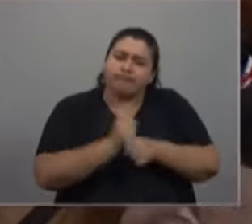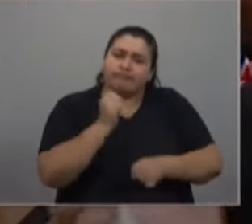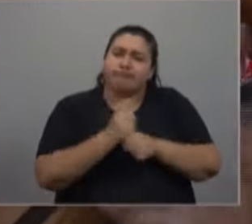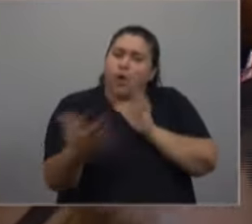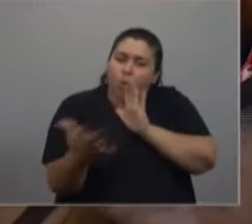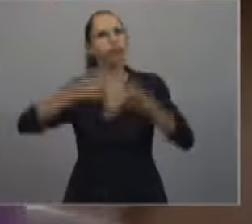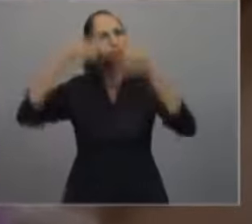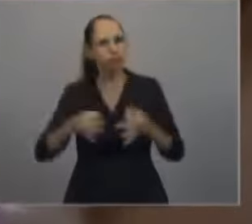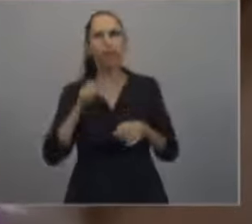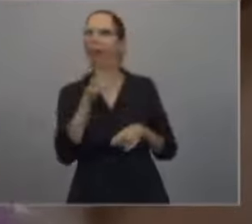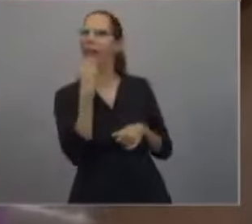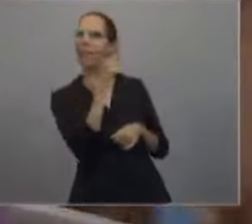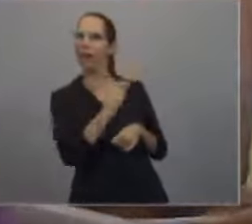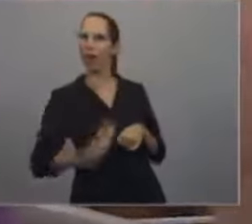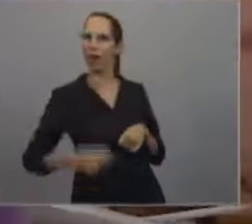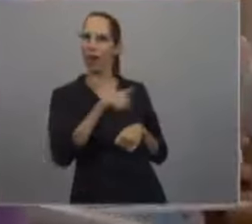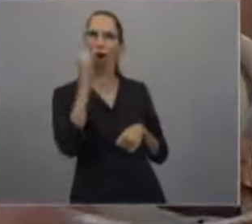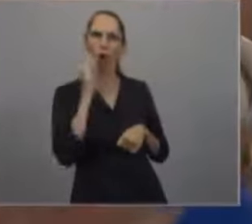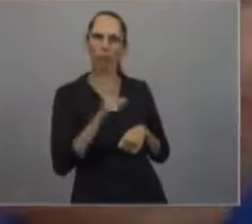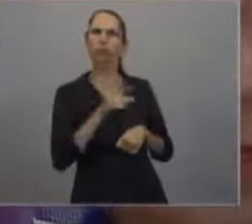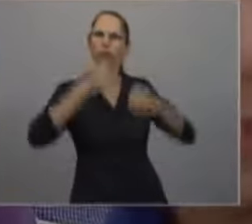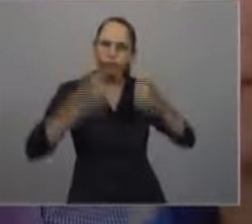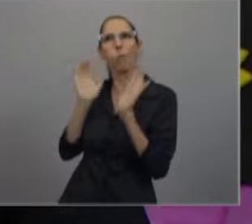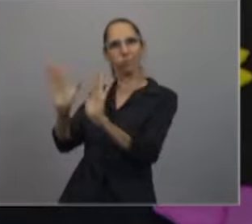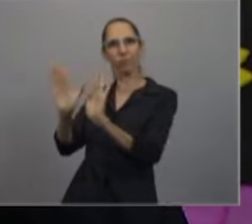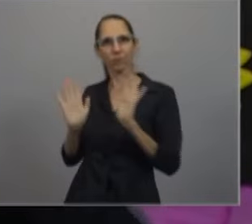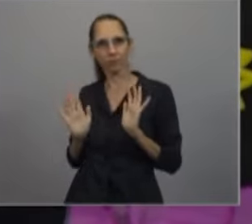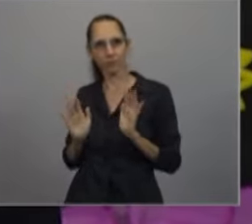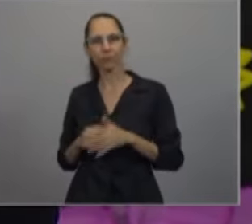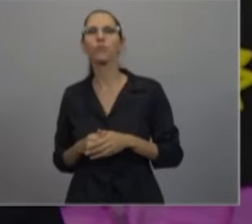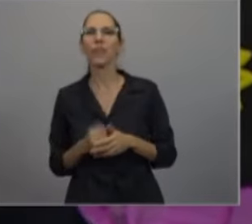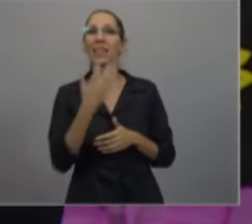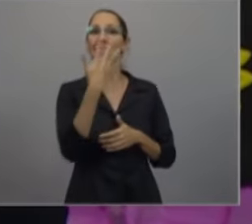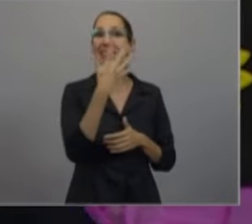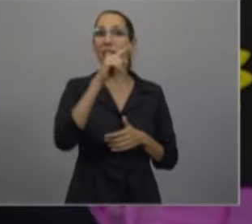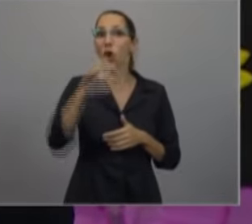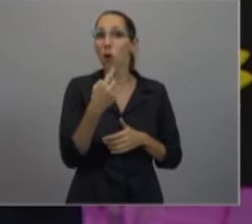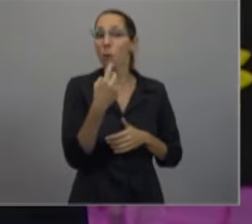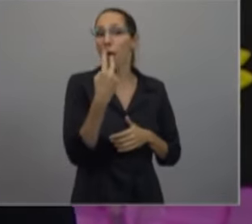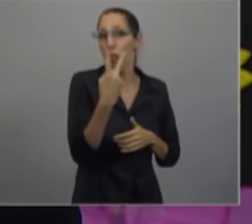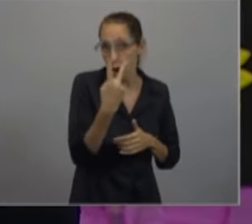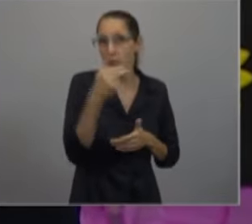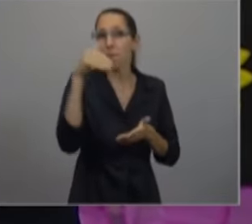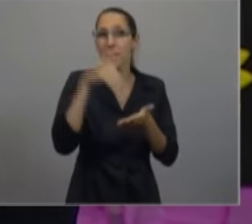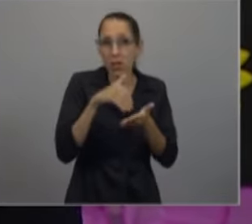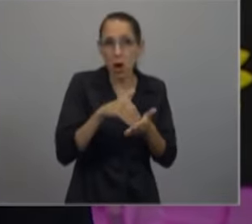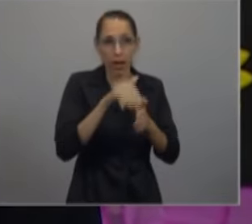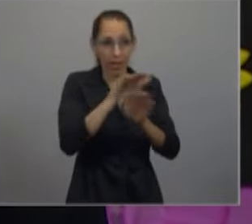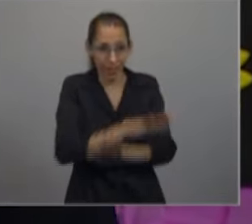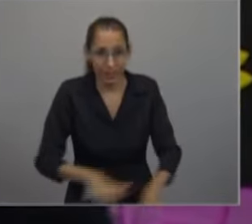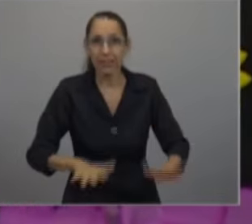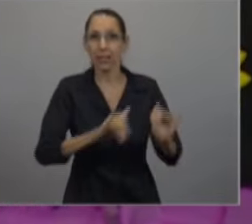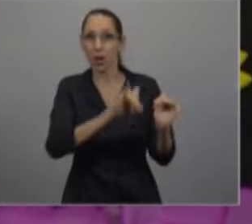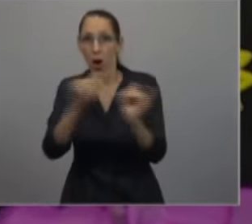algunas desgracias que parece que se quieren generar. 5,2 millones de pibes y pibas que